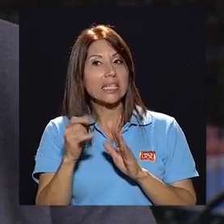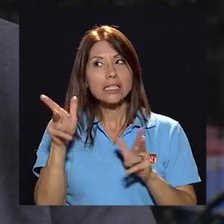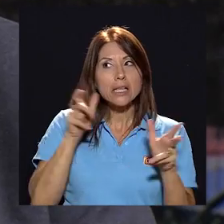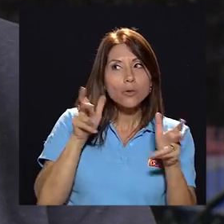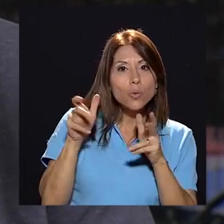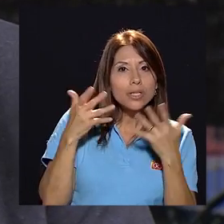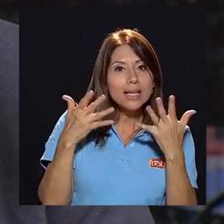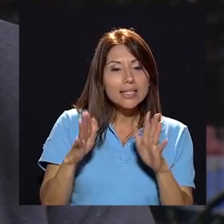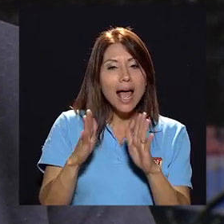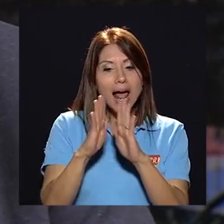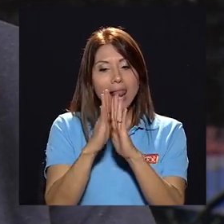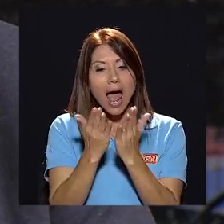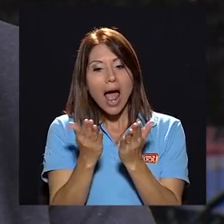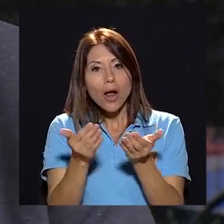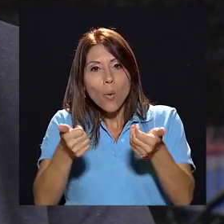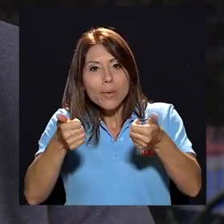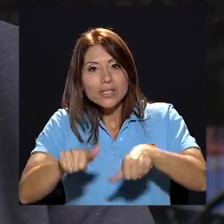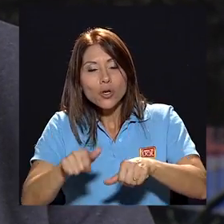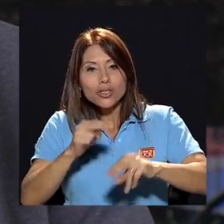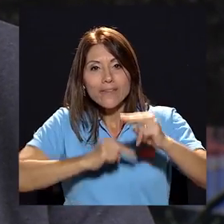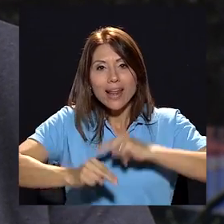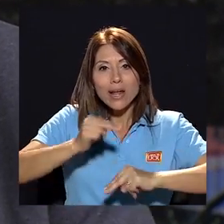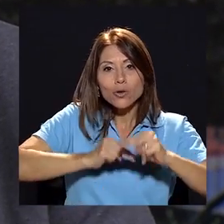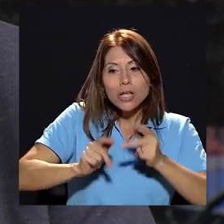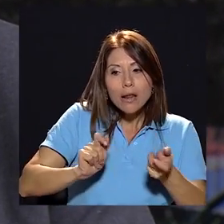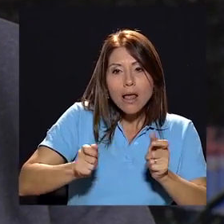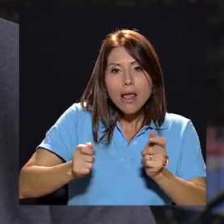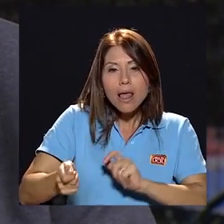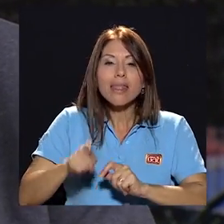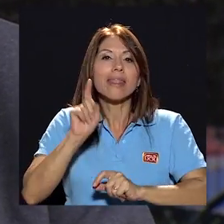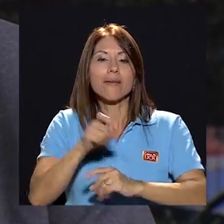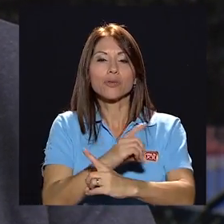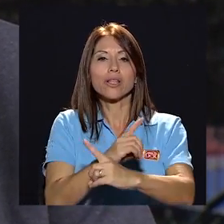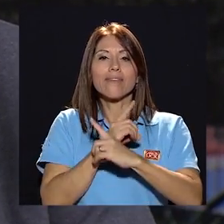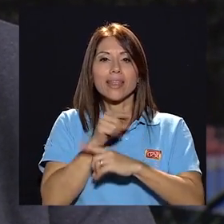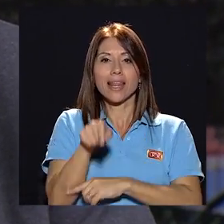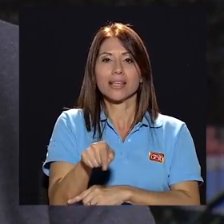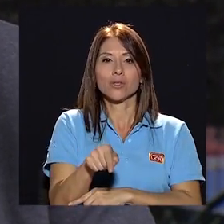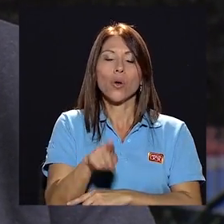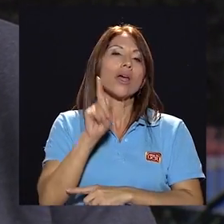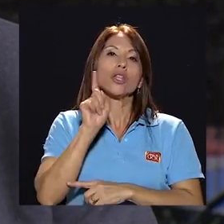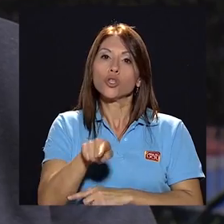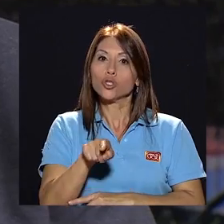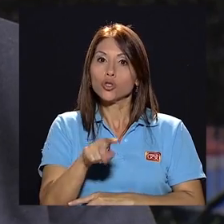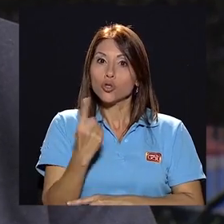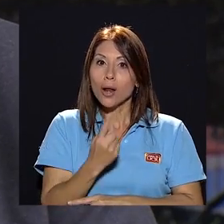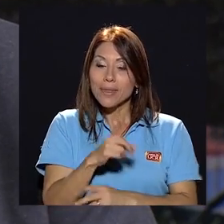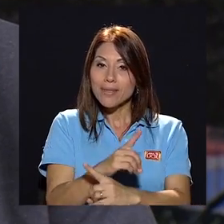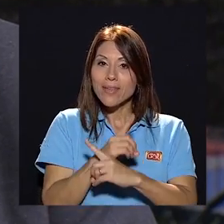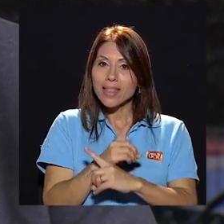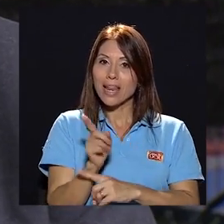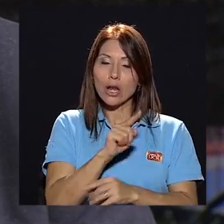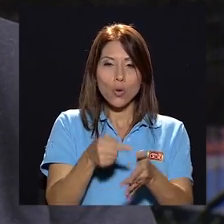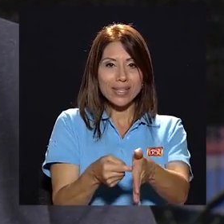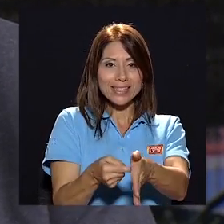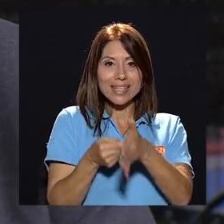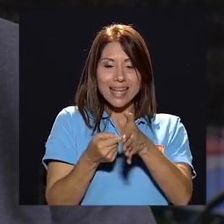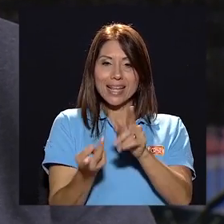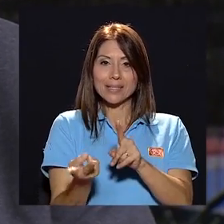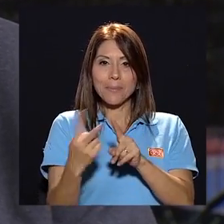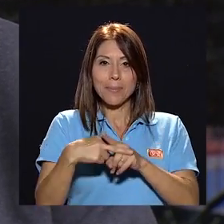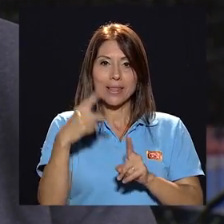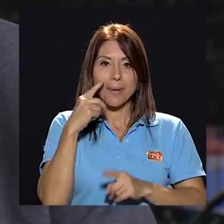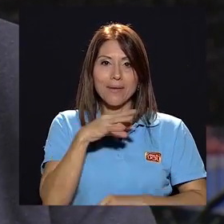como se escucha que se va a negociar tenemos que defender esa parte pero no solo defenderla sino exigir que se implemente para